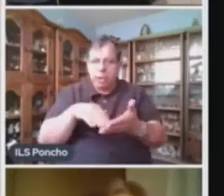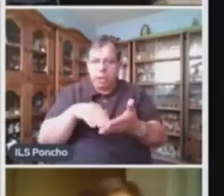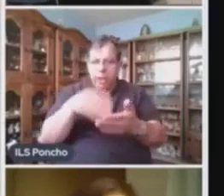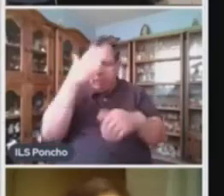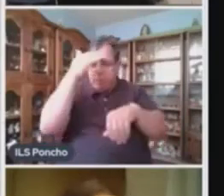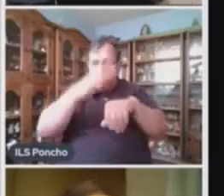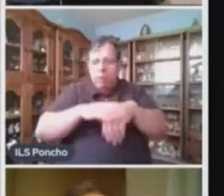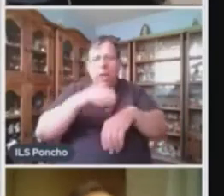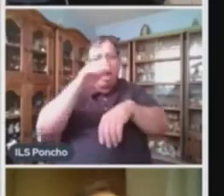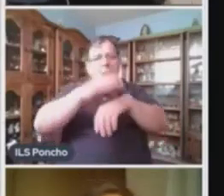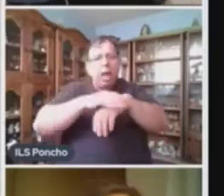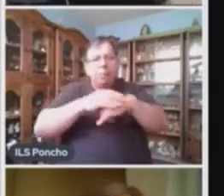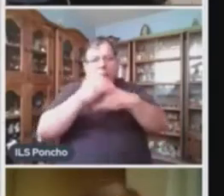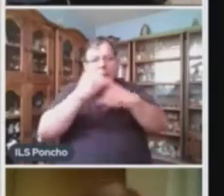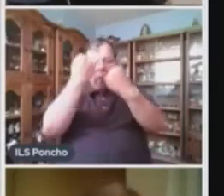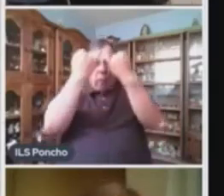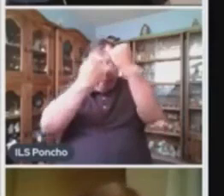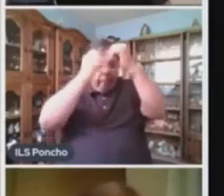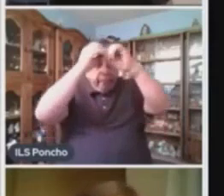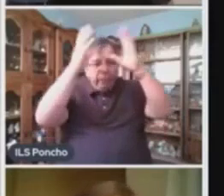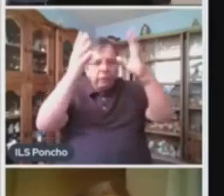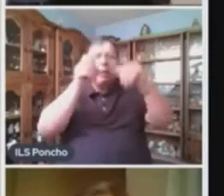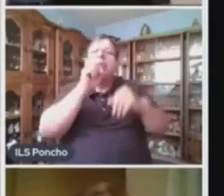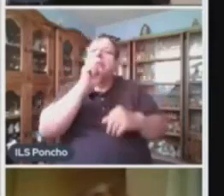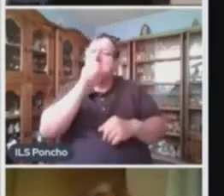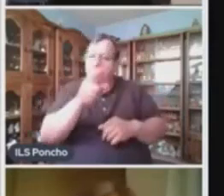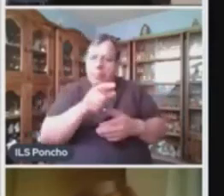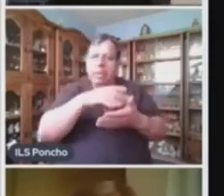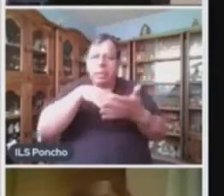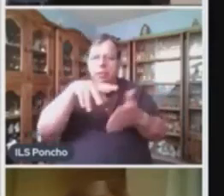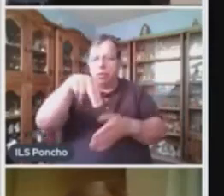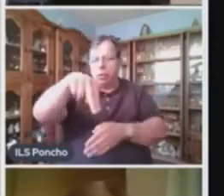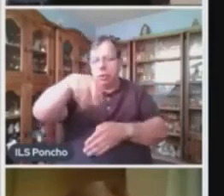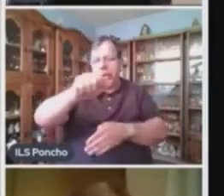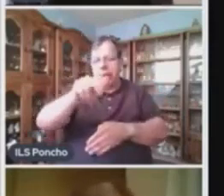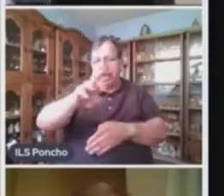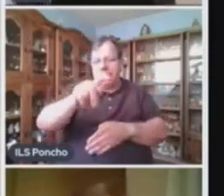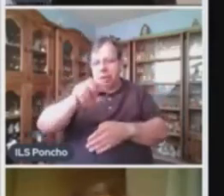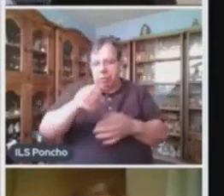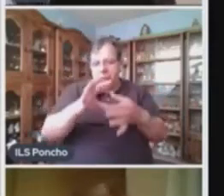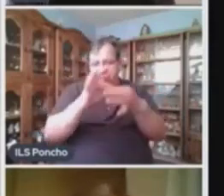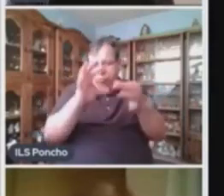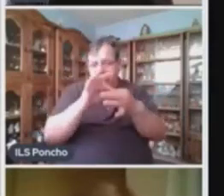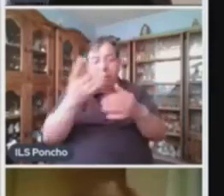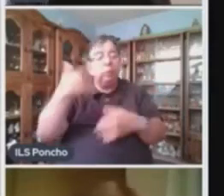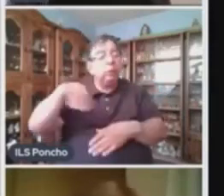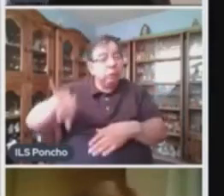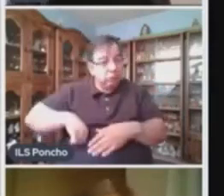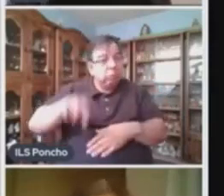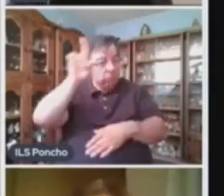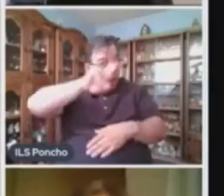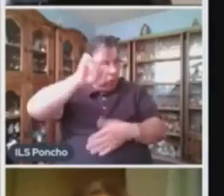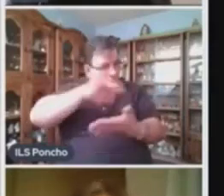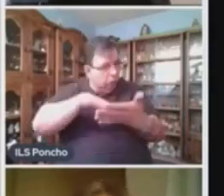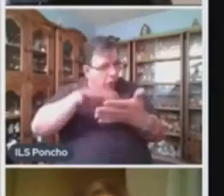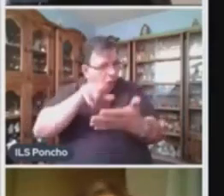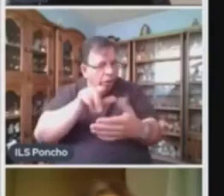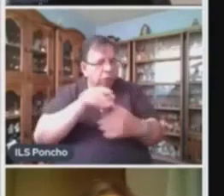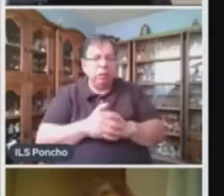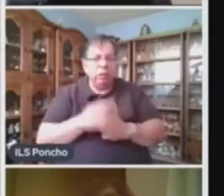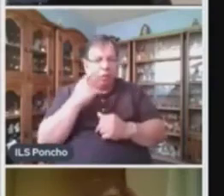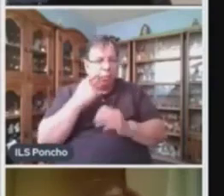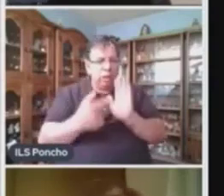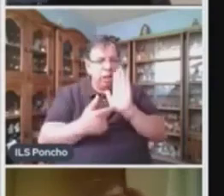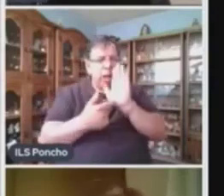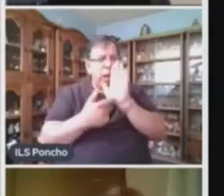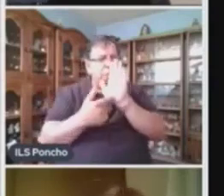imaginario. Es un texto narrativo. Es interesante que les recomiendo a todos ustedes. Les voy a mostrar